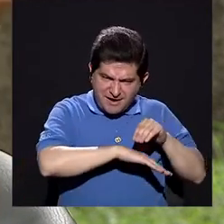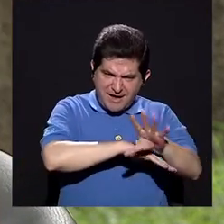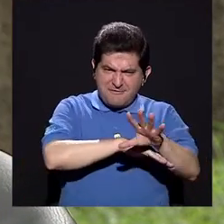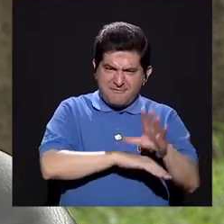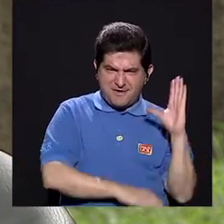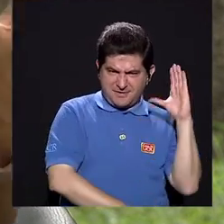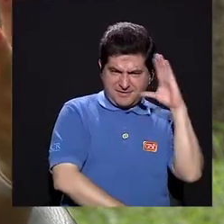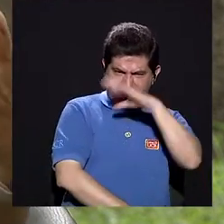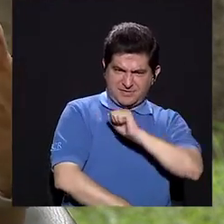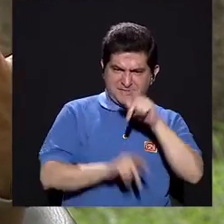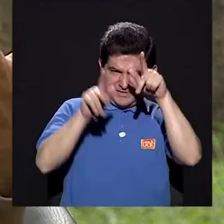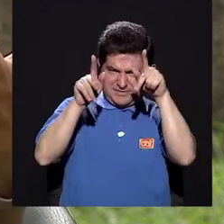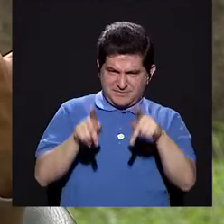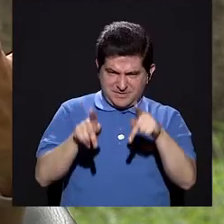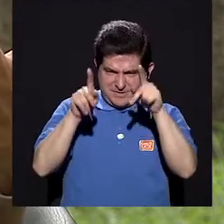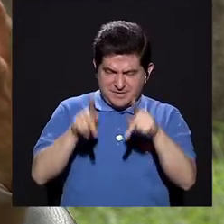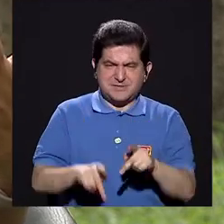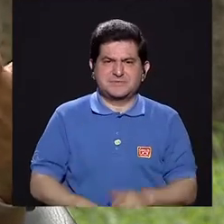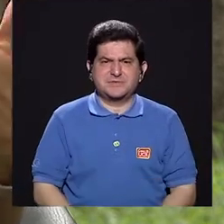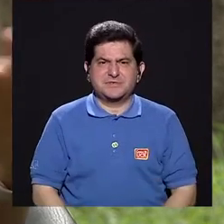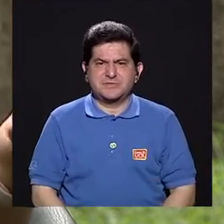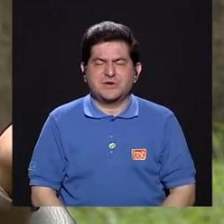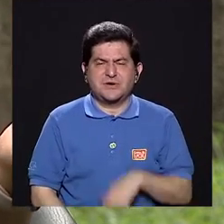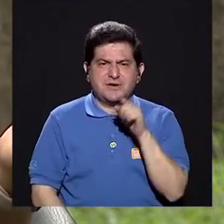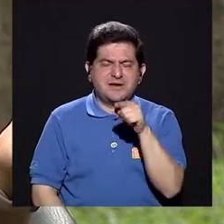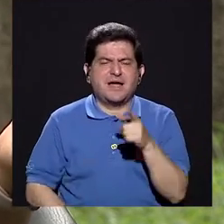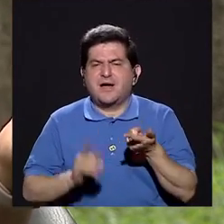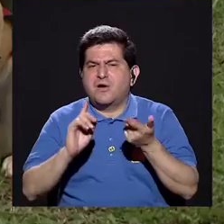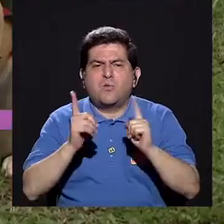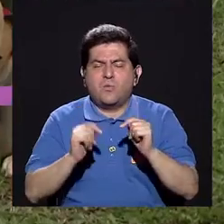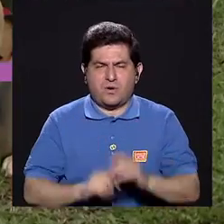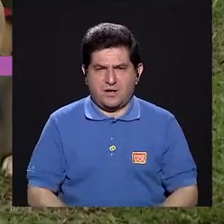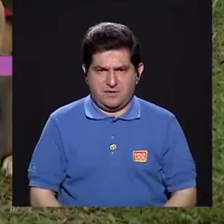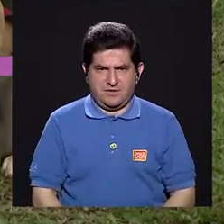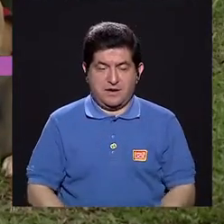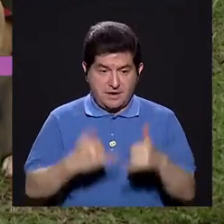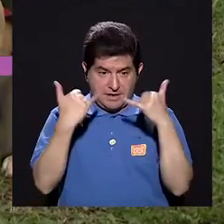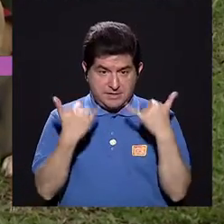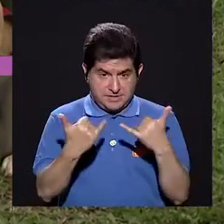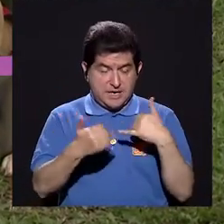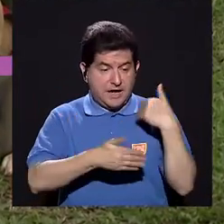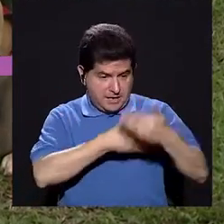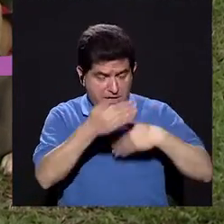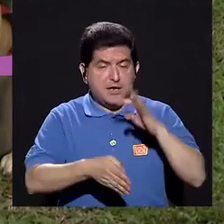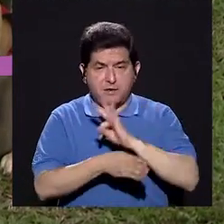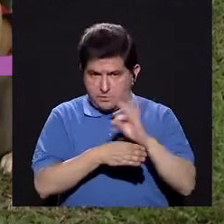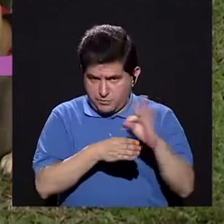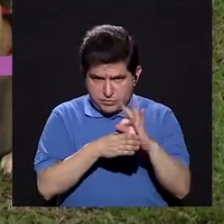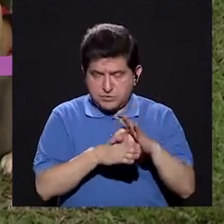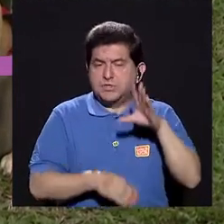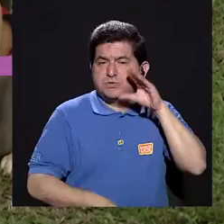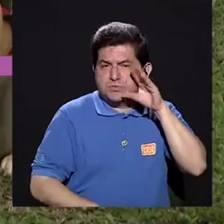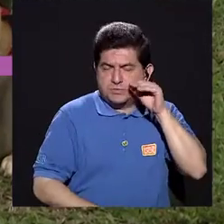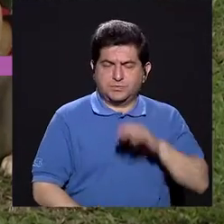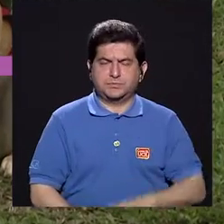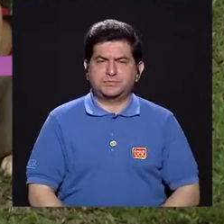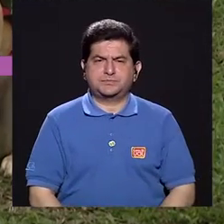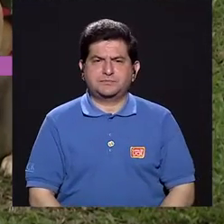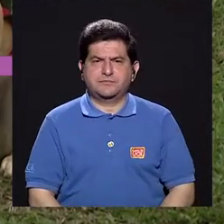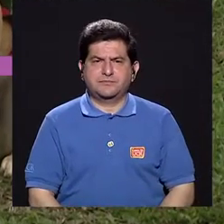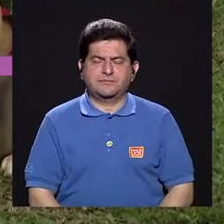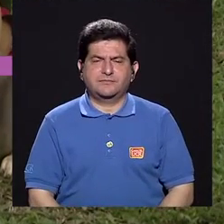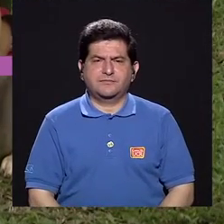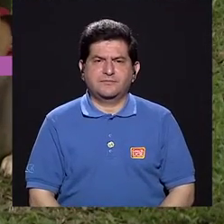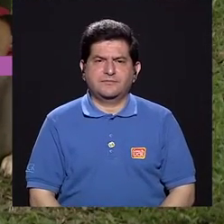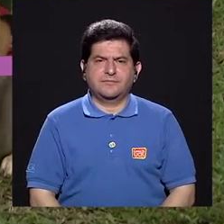efecto que se nota en el paciente, perdón, en el usuario al tener la terapia con el perro? O